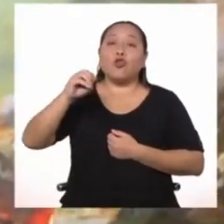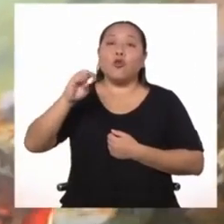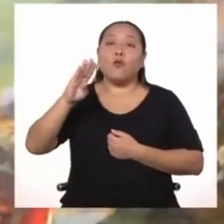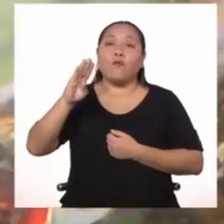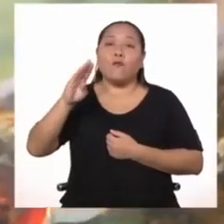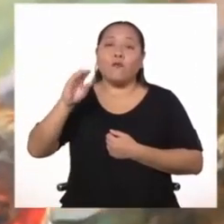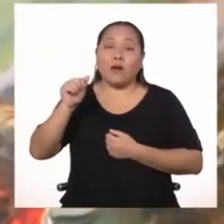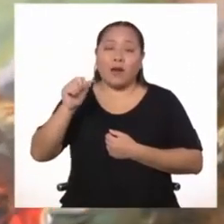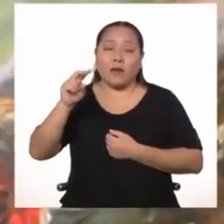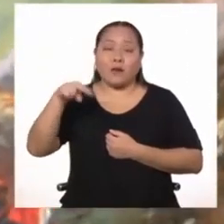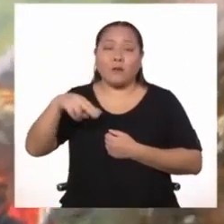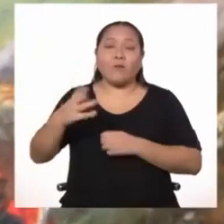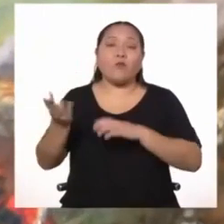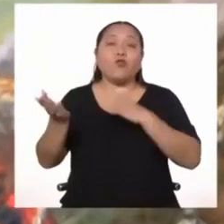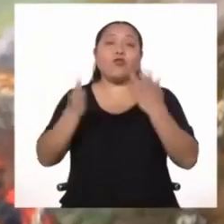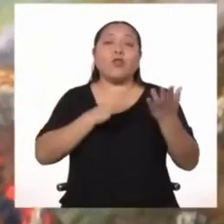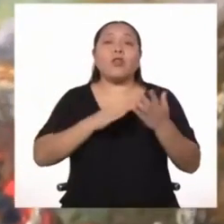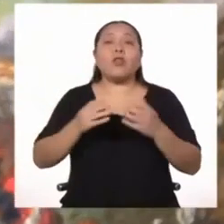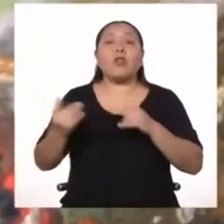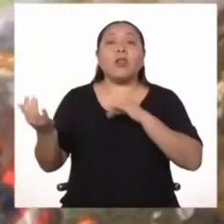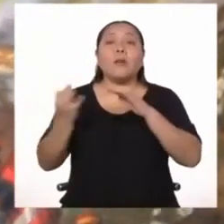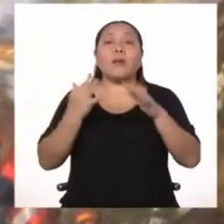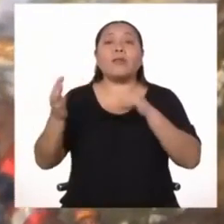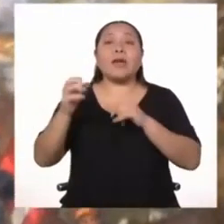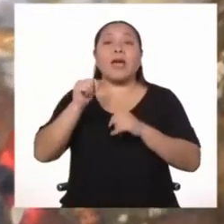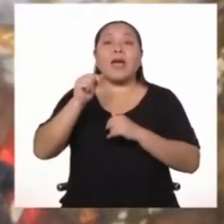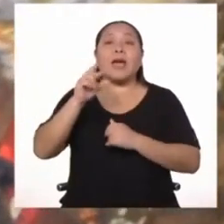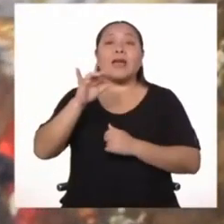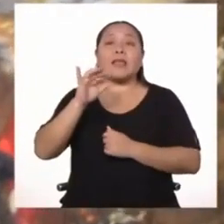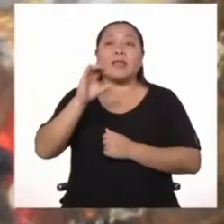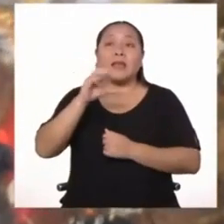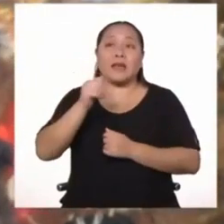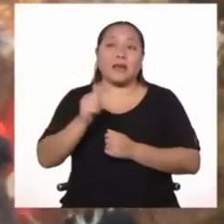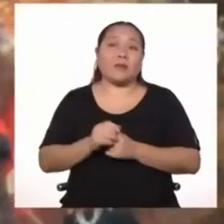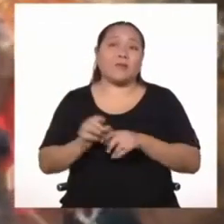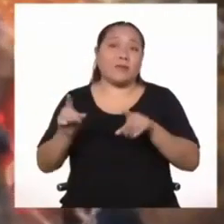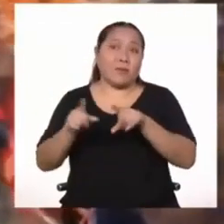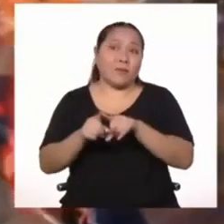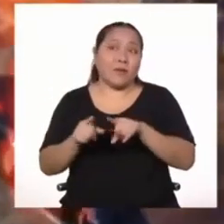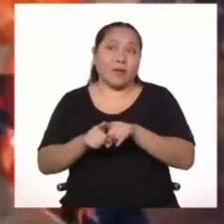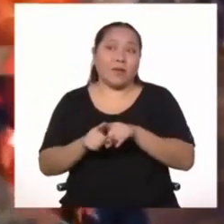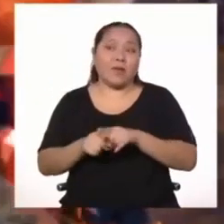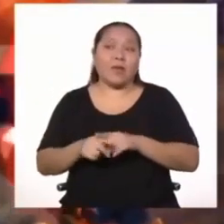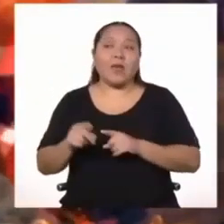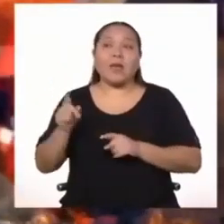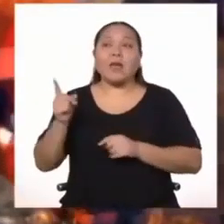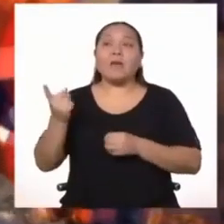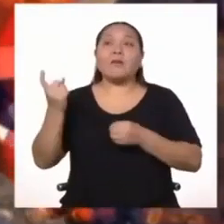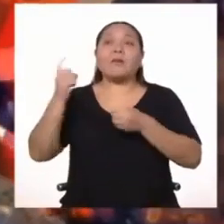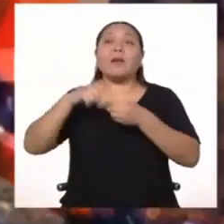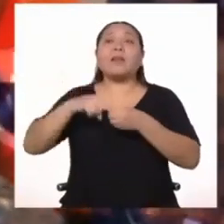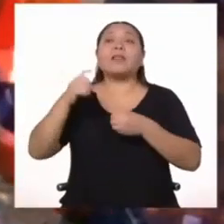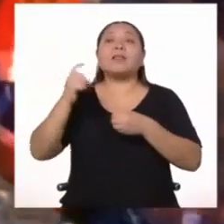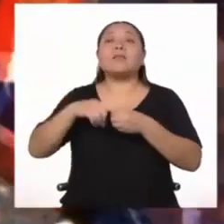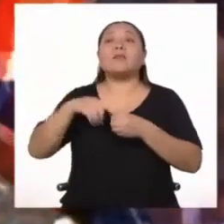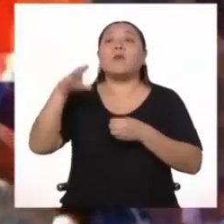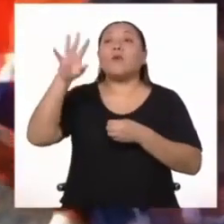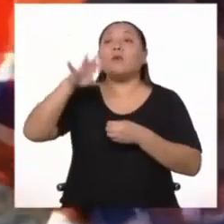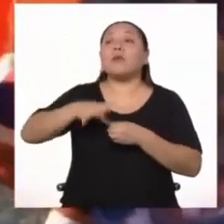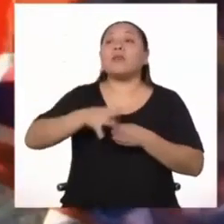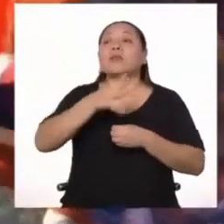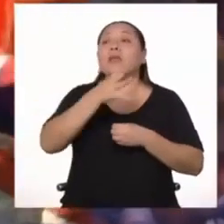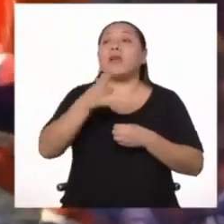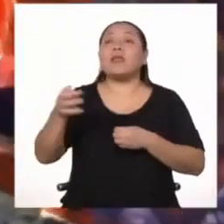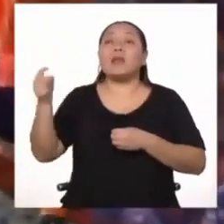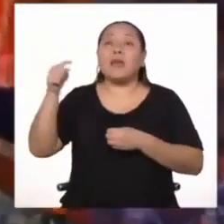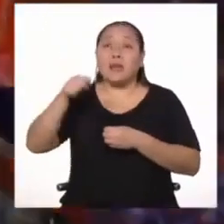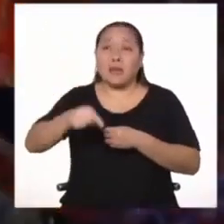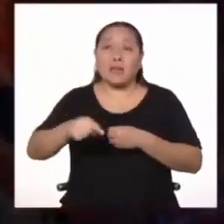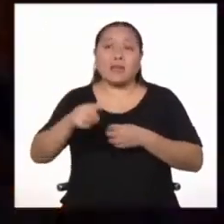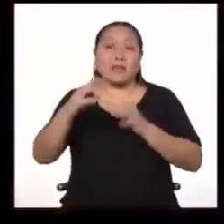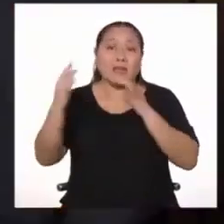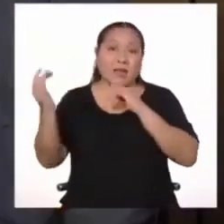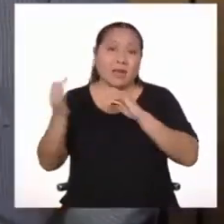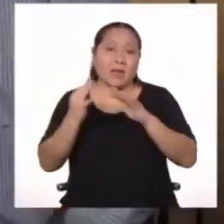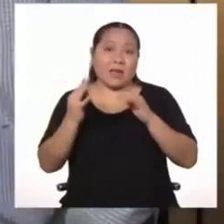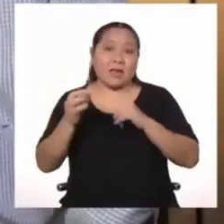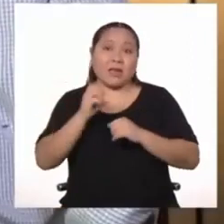Arica. Por otro lado, mucho se ha dicho acerca de la participación británica en esta guerra.